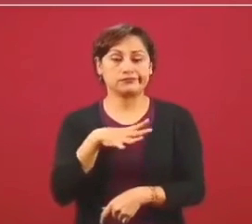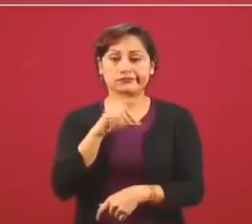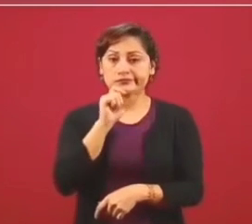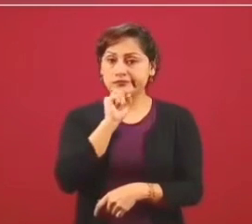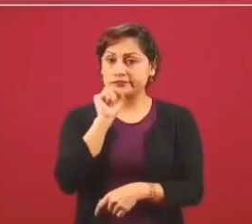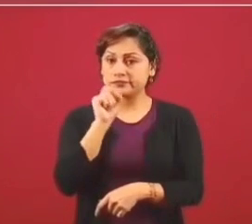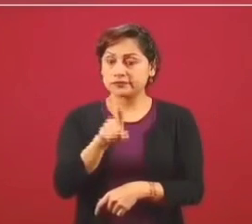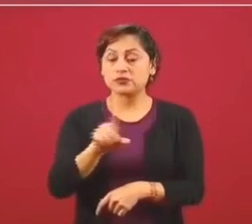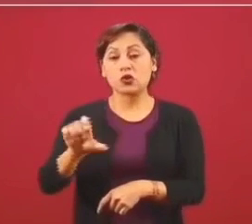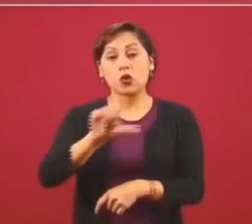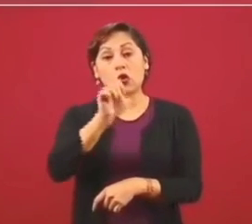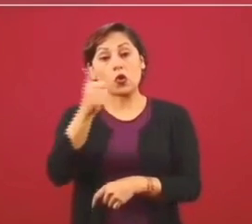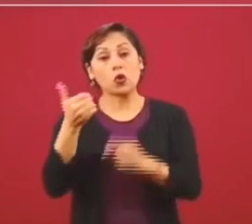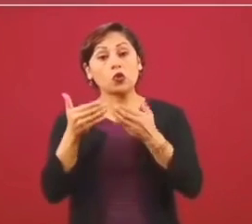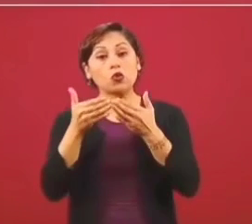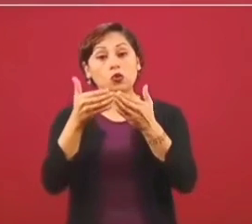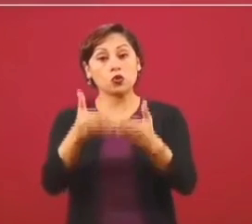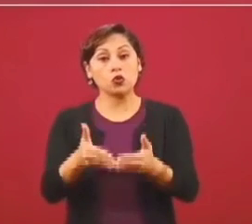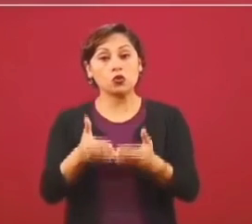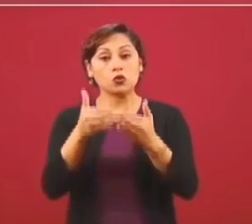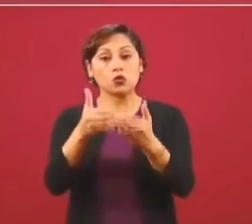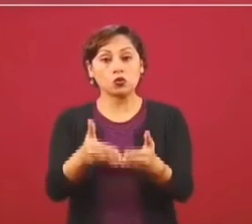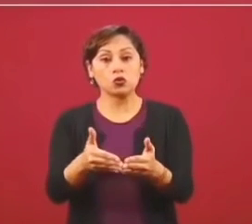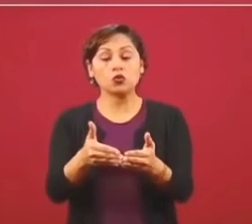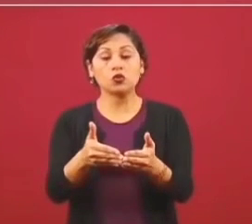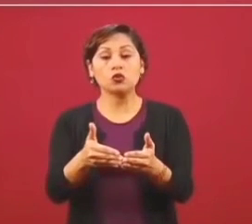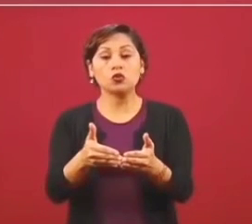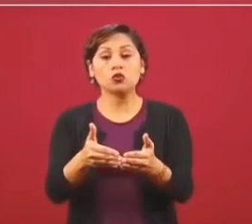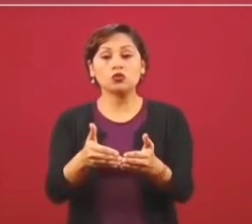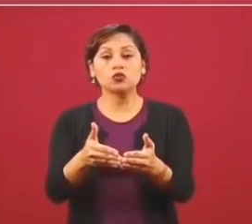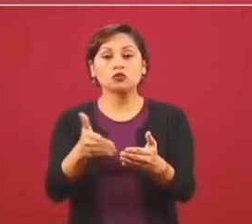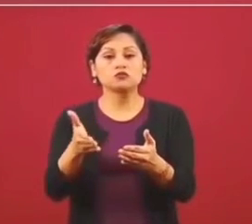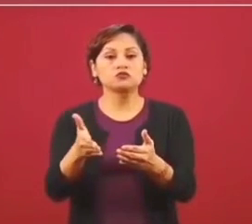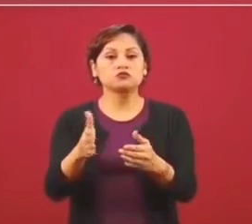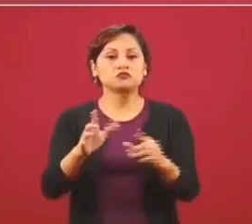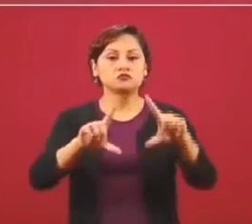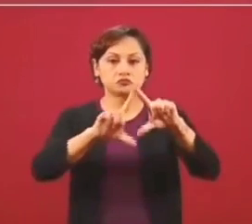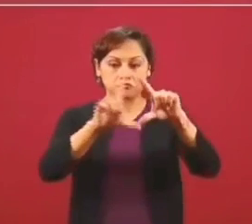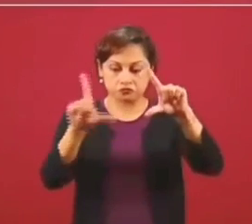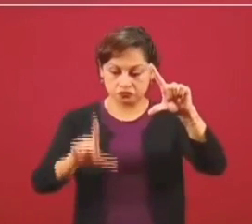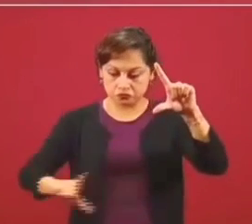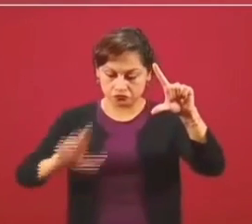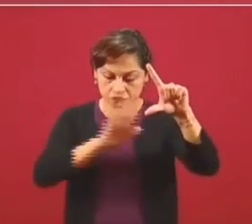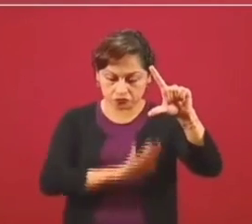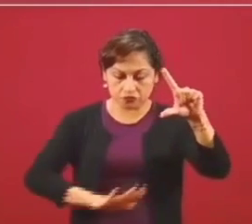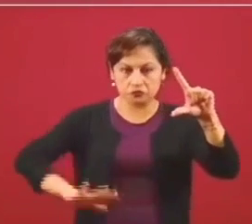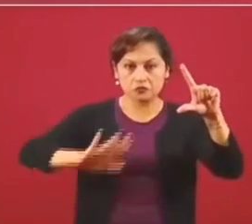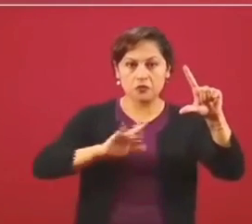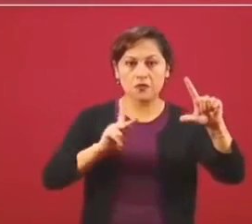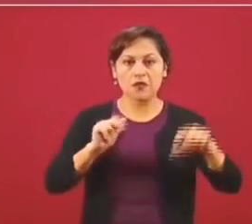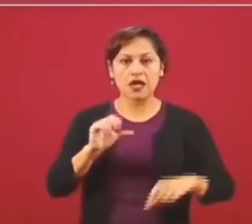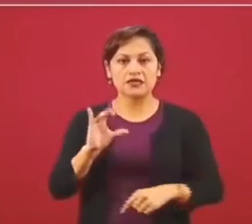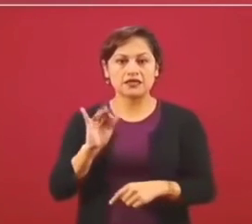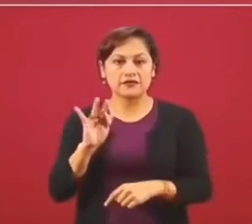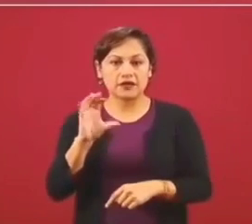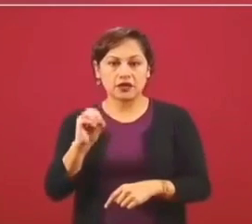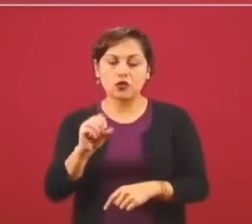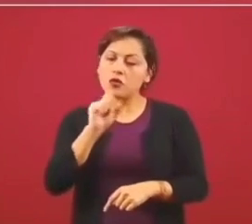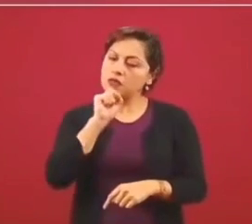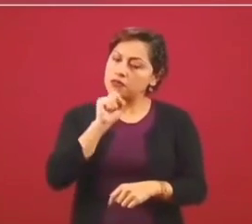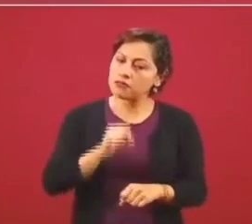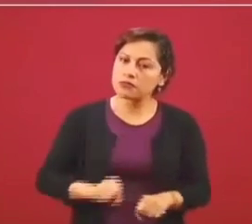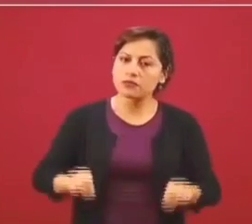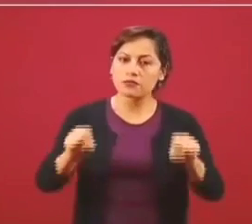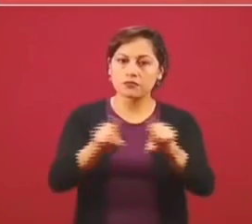puertos del Pacífico y desde luego los puertos del Golfo.